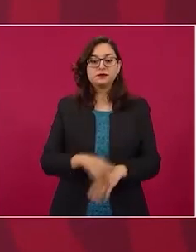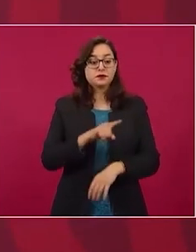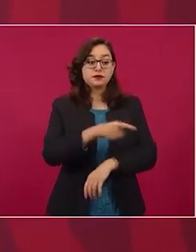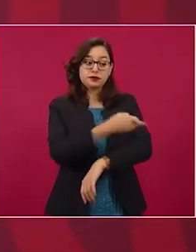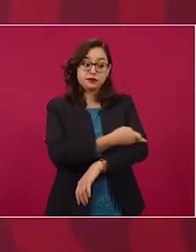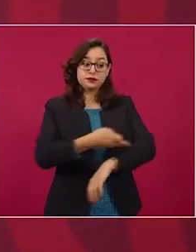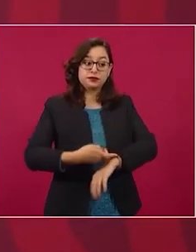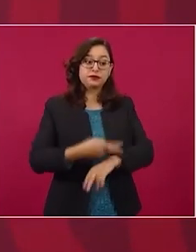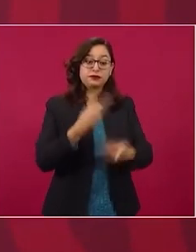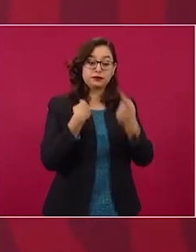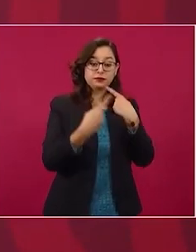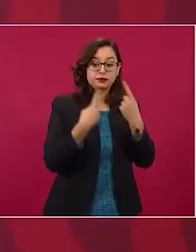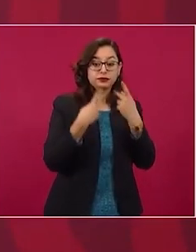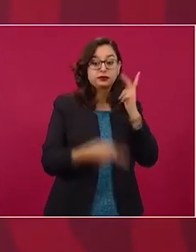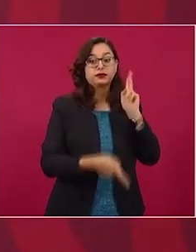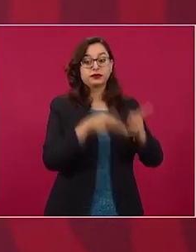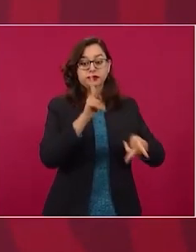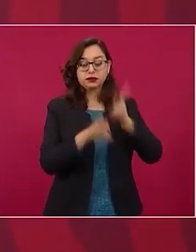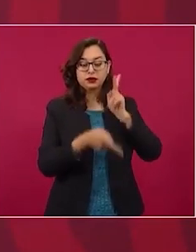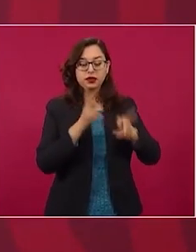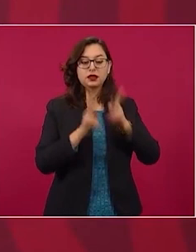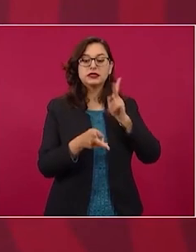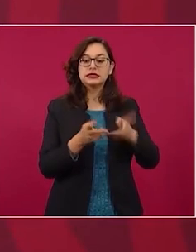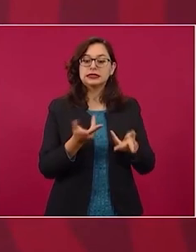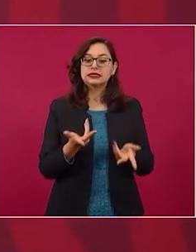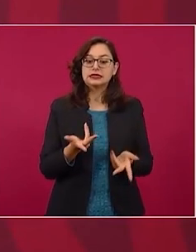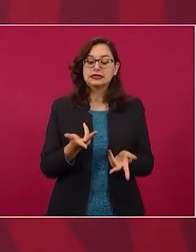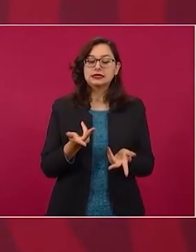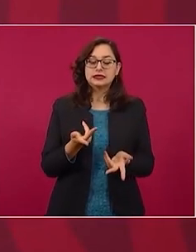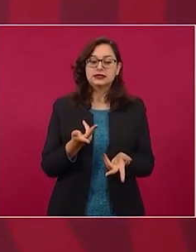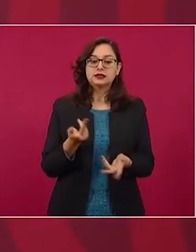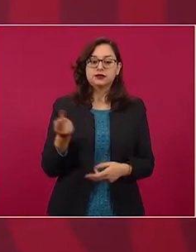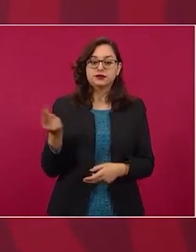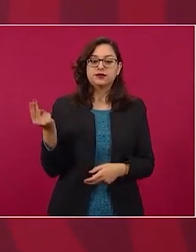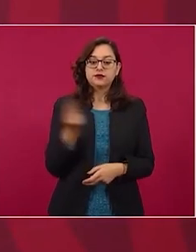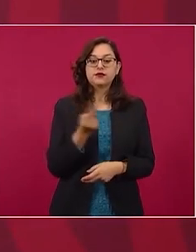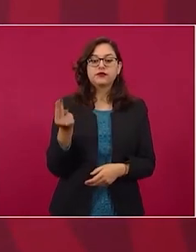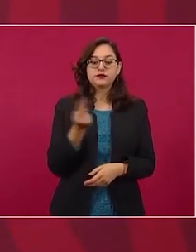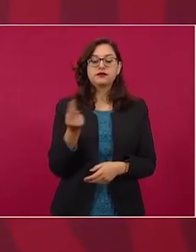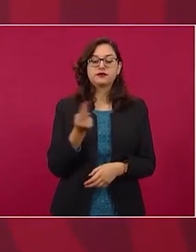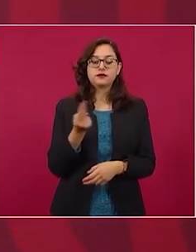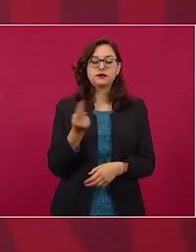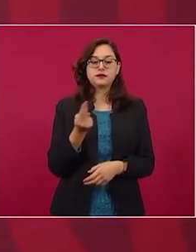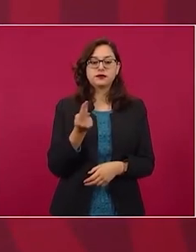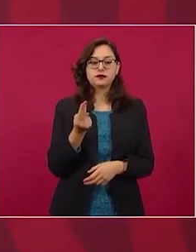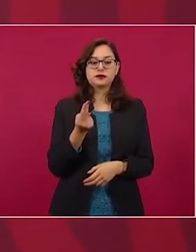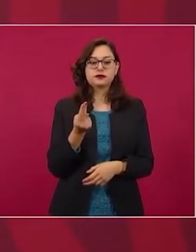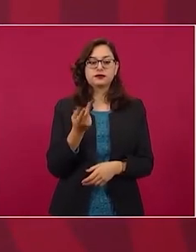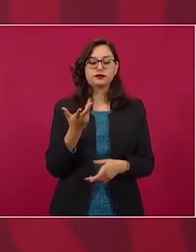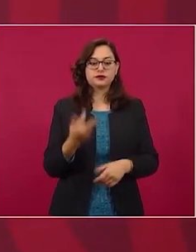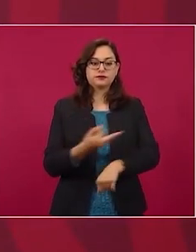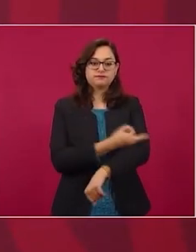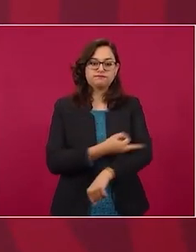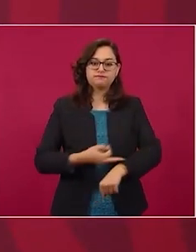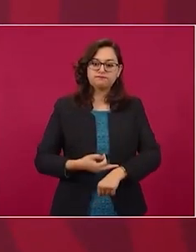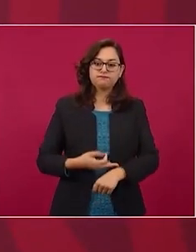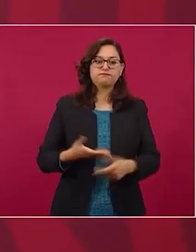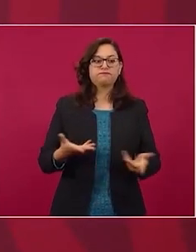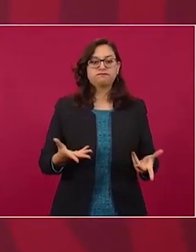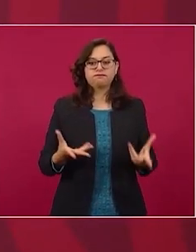familia, porque también se requiere de la aceptación de los familiares.